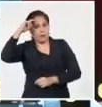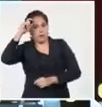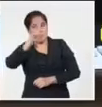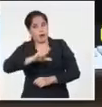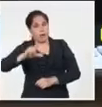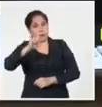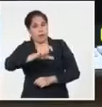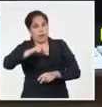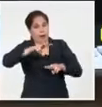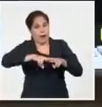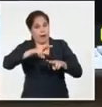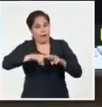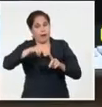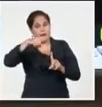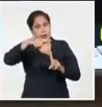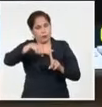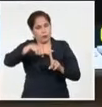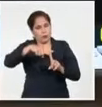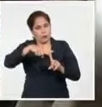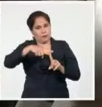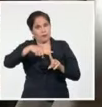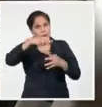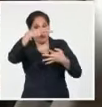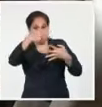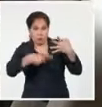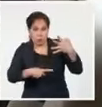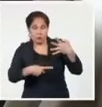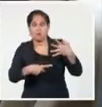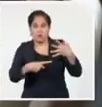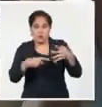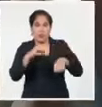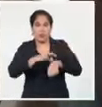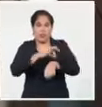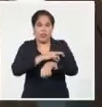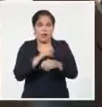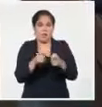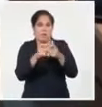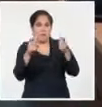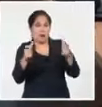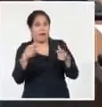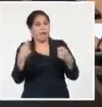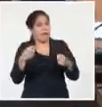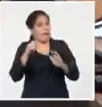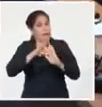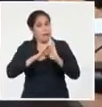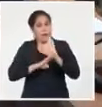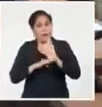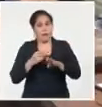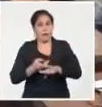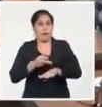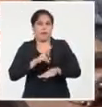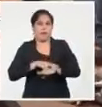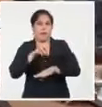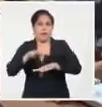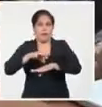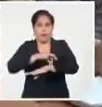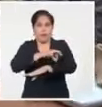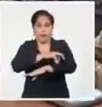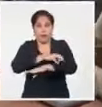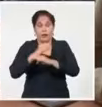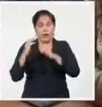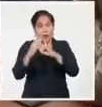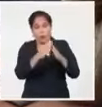Camagüey, La Habana y Las Tunas. El titular de salud pública exhortó a continuar con las medidas de prevención en las diferentes